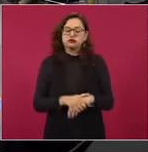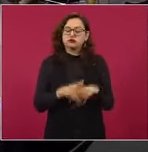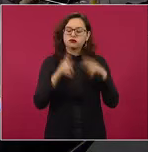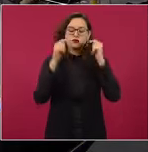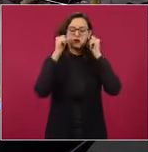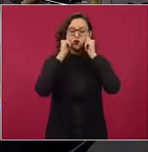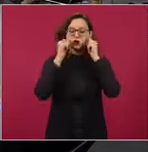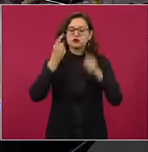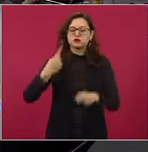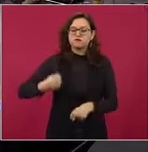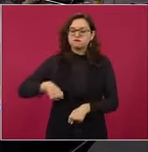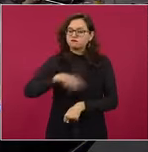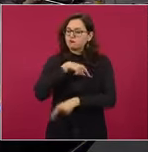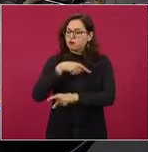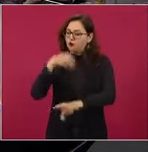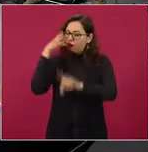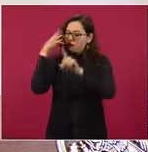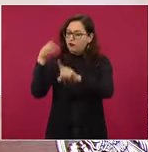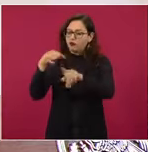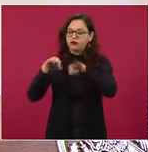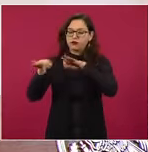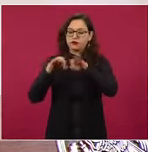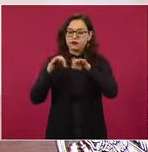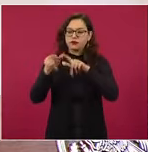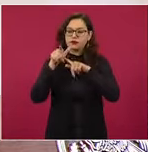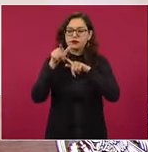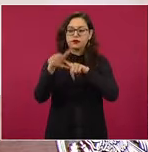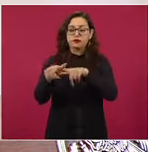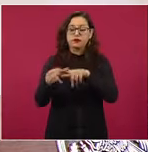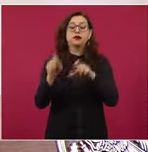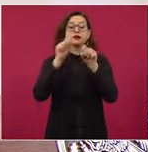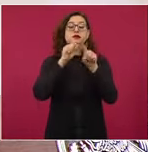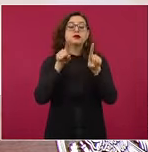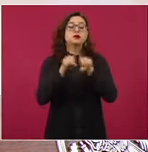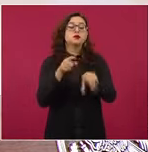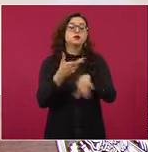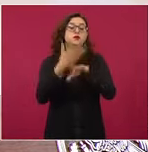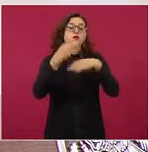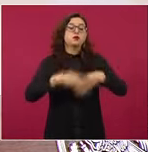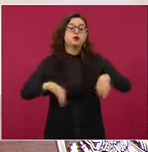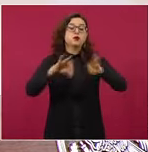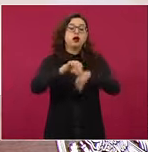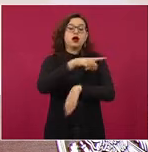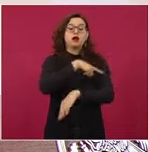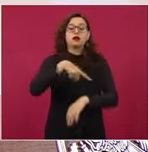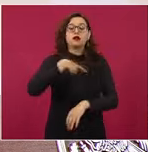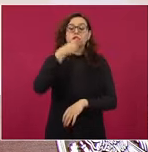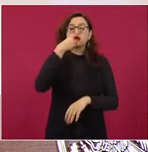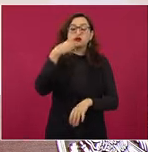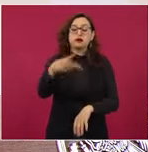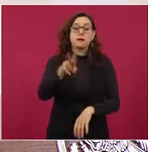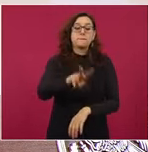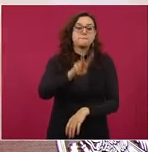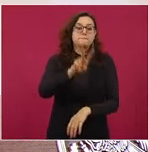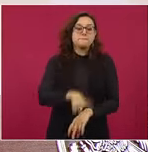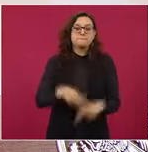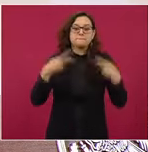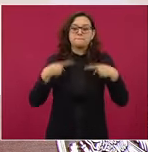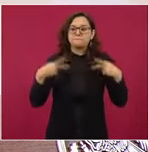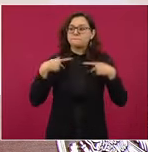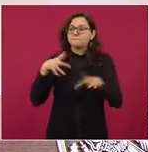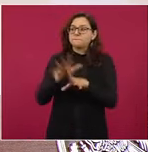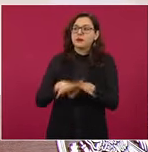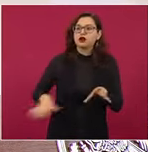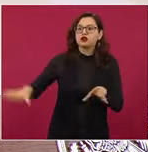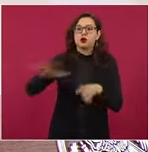muy importante destacar que nos ha ayudado mucho la gente que quiere la obra,